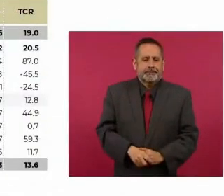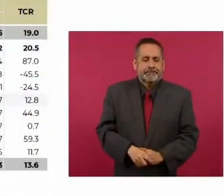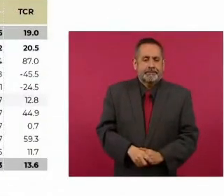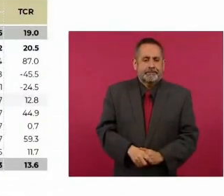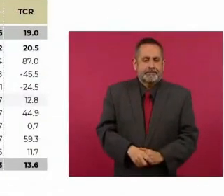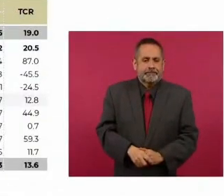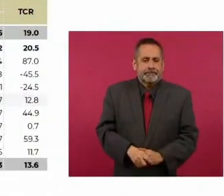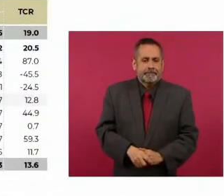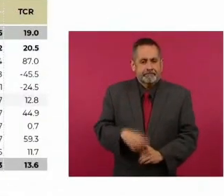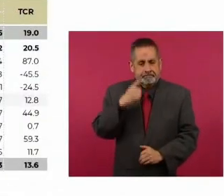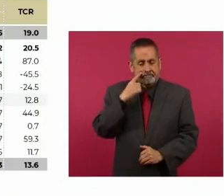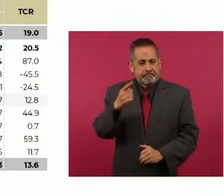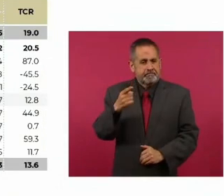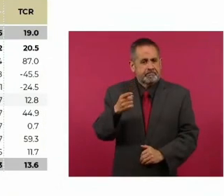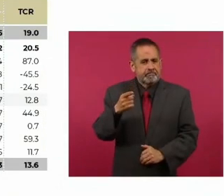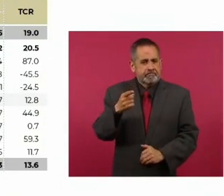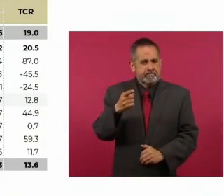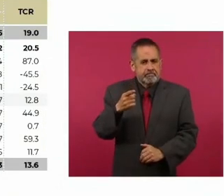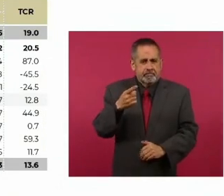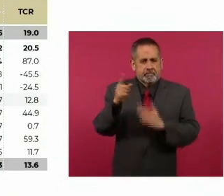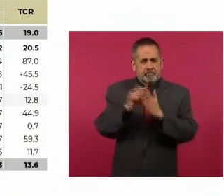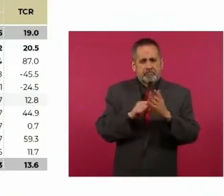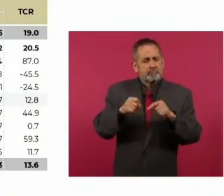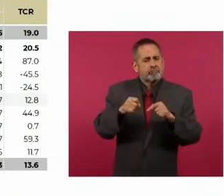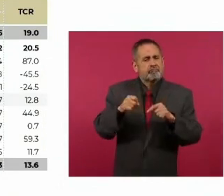los primeros días del mes